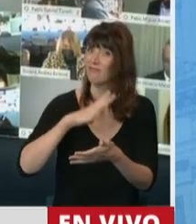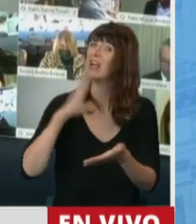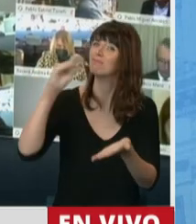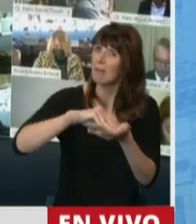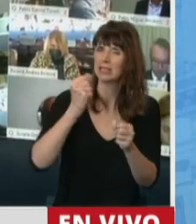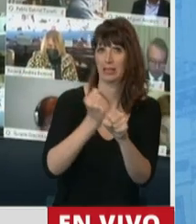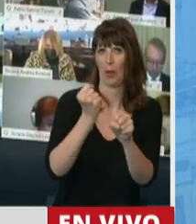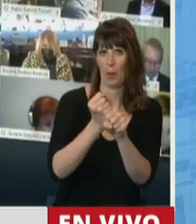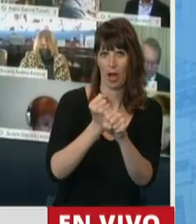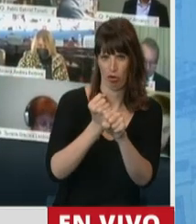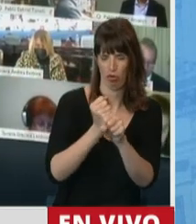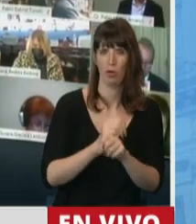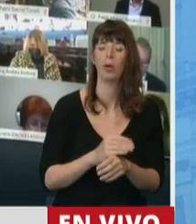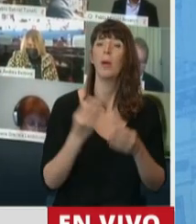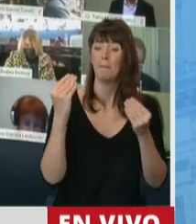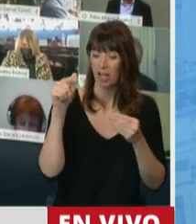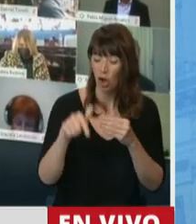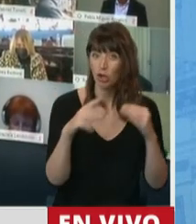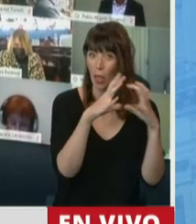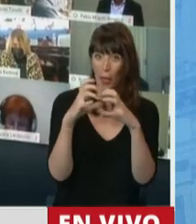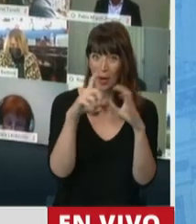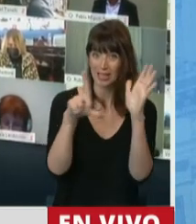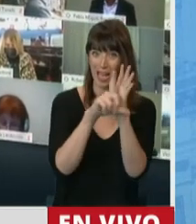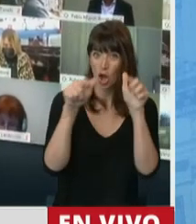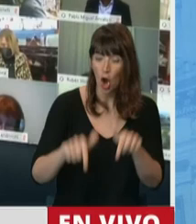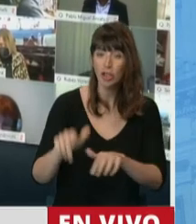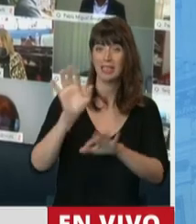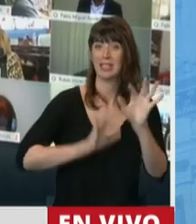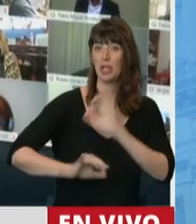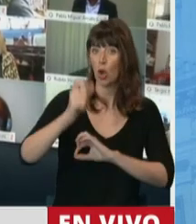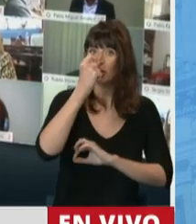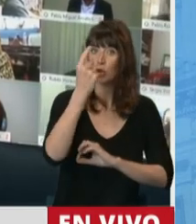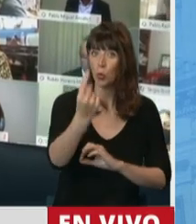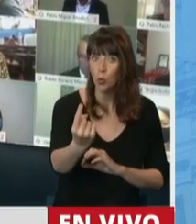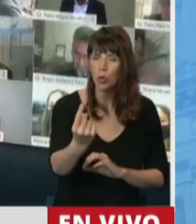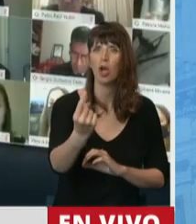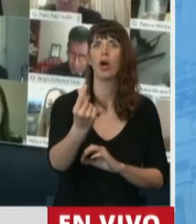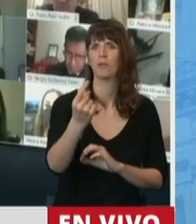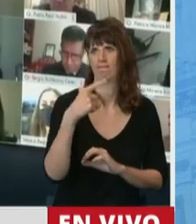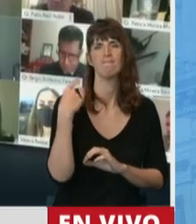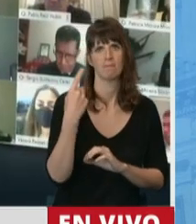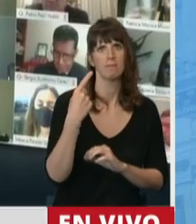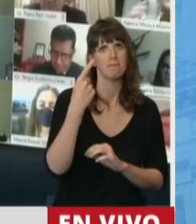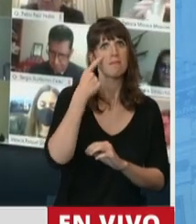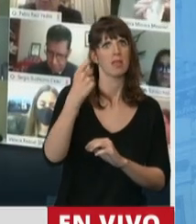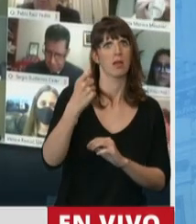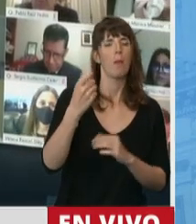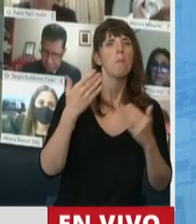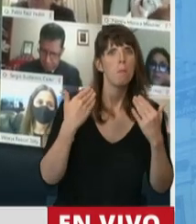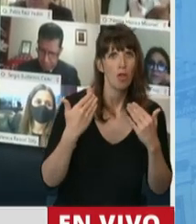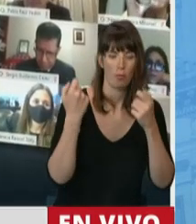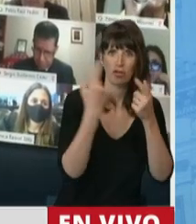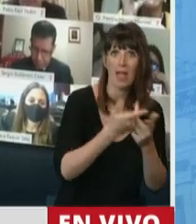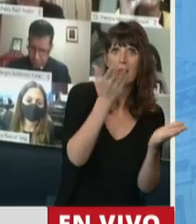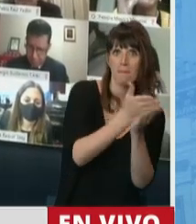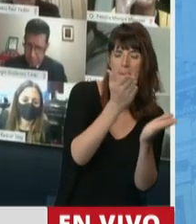sentido. Pero este debate de esta norma en el siglo XXI claramente nos permite volcar nuevos derechos,